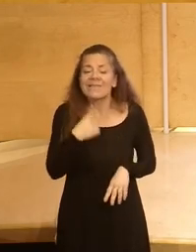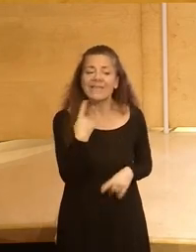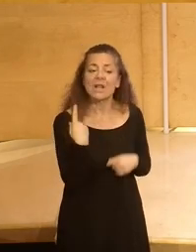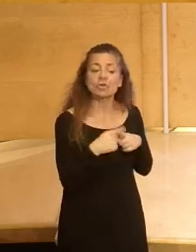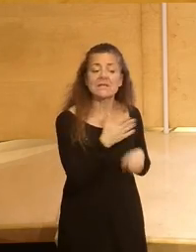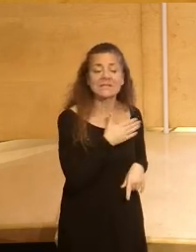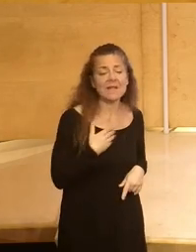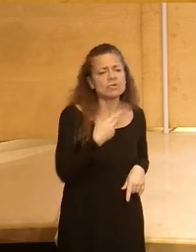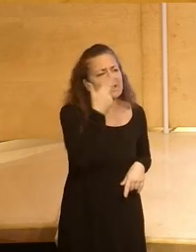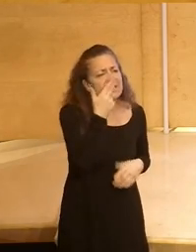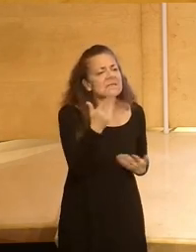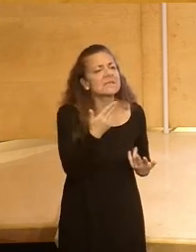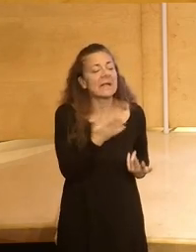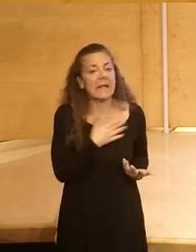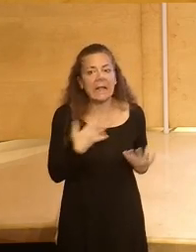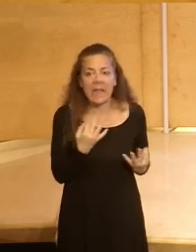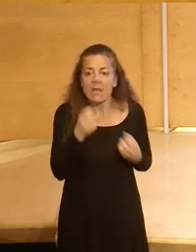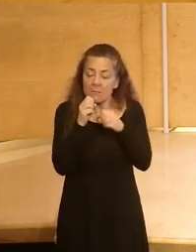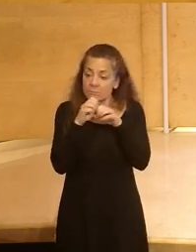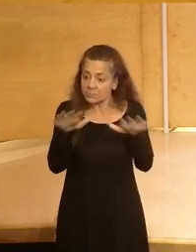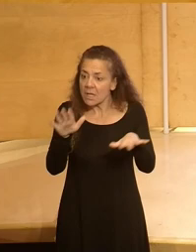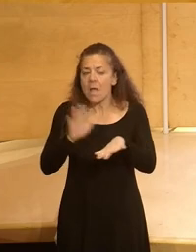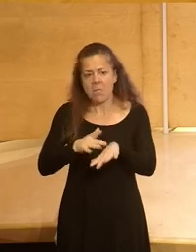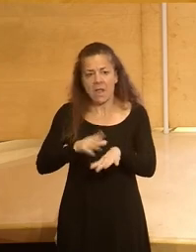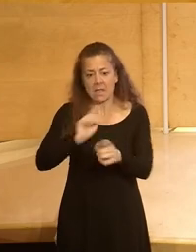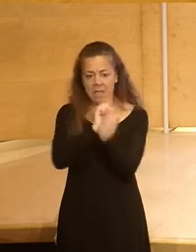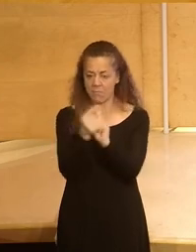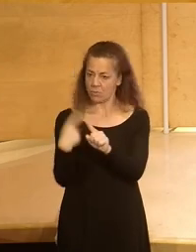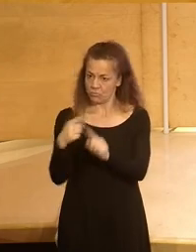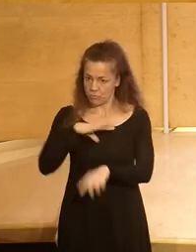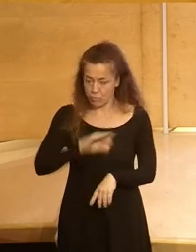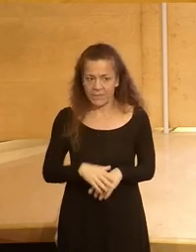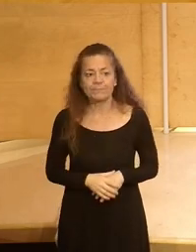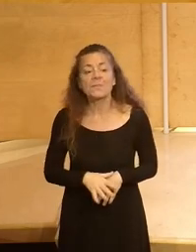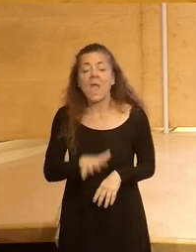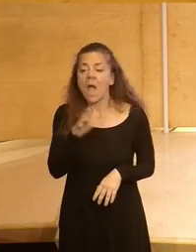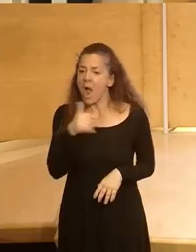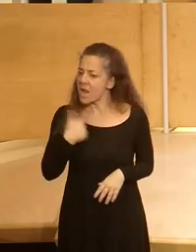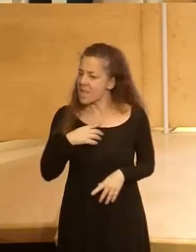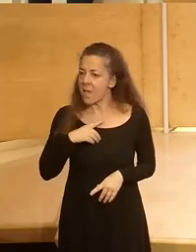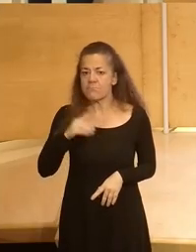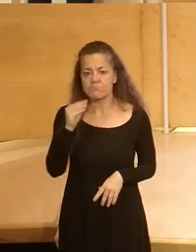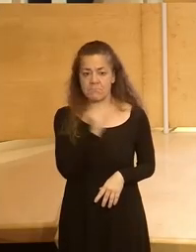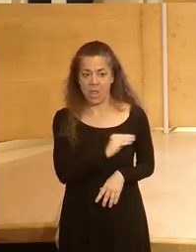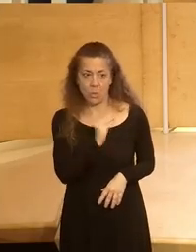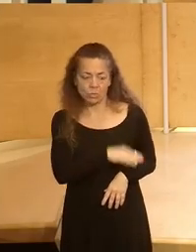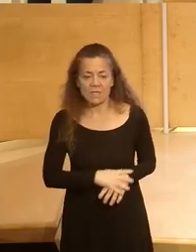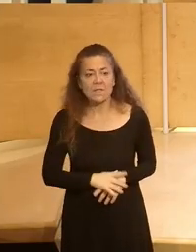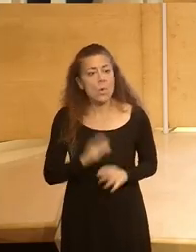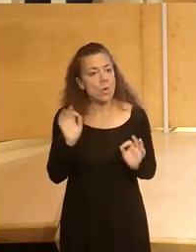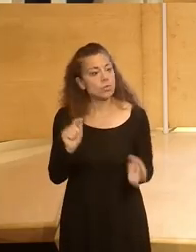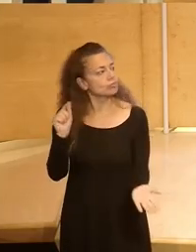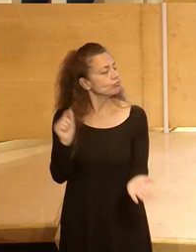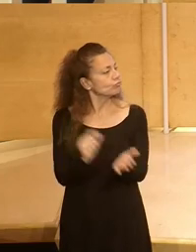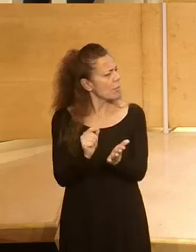cosas queremos qué intereses tenemos y transmitirlos para que se puedan cambiar las cosas vamos a pasar ya a las preguntas el momento que